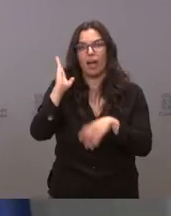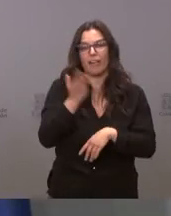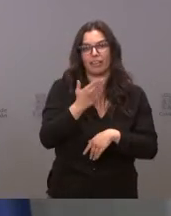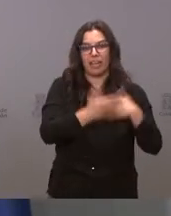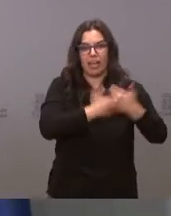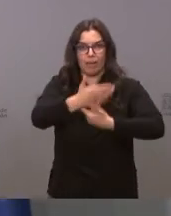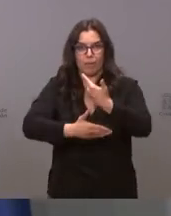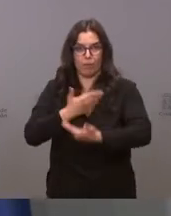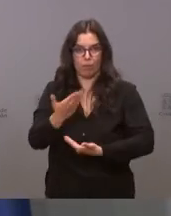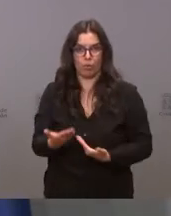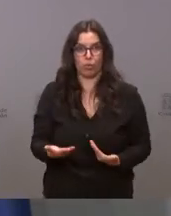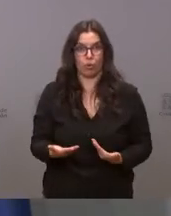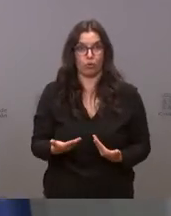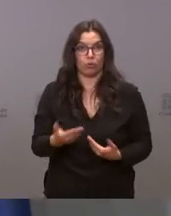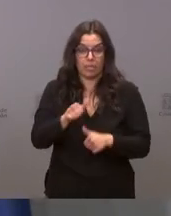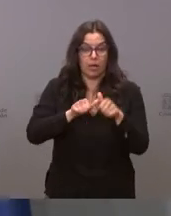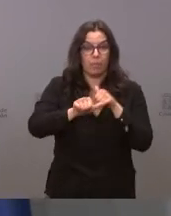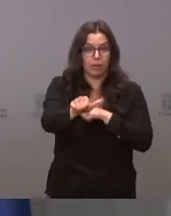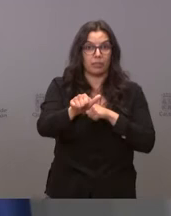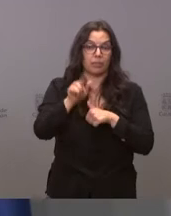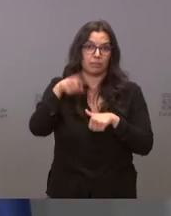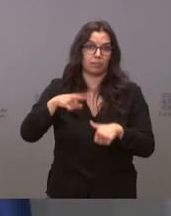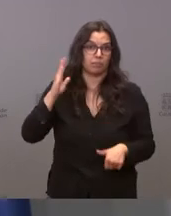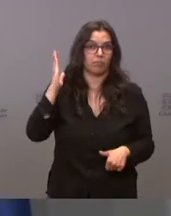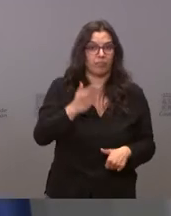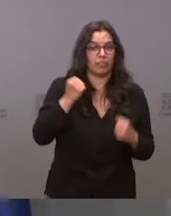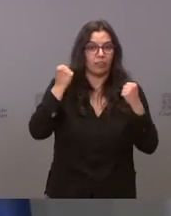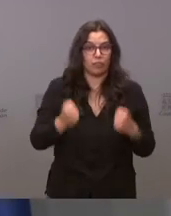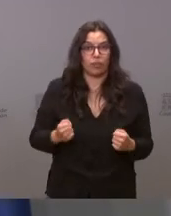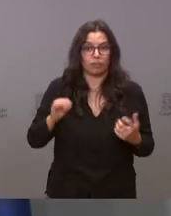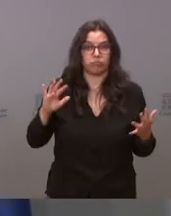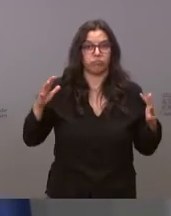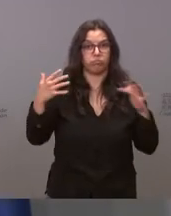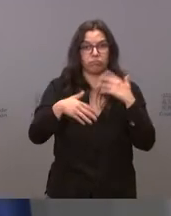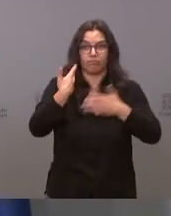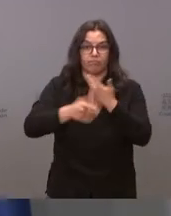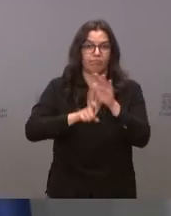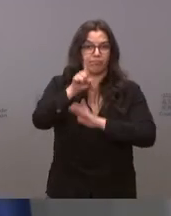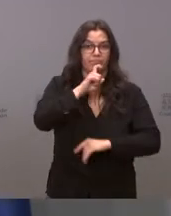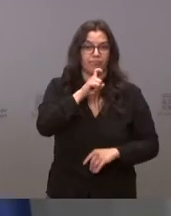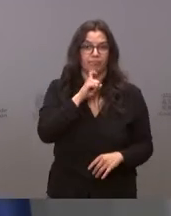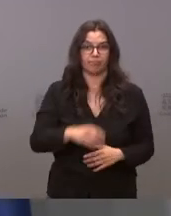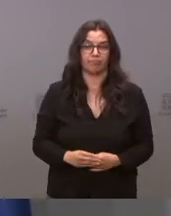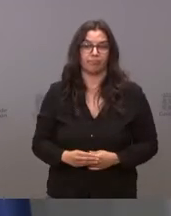evolución y va a afectar muy negativamente a la evolución de la campaña de vacunación